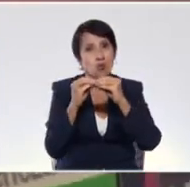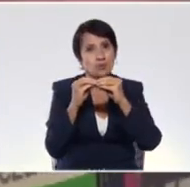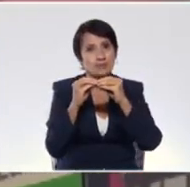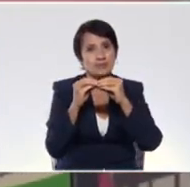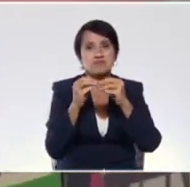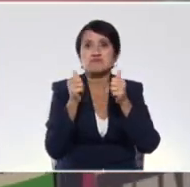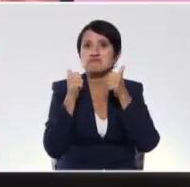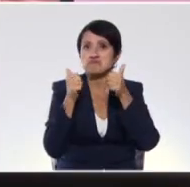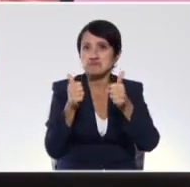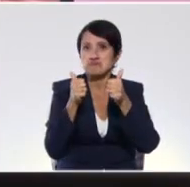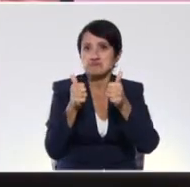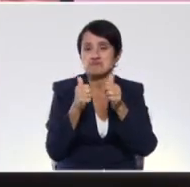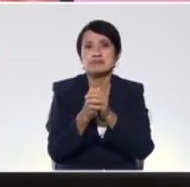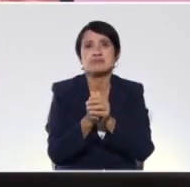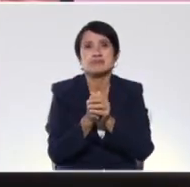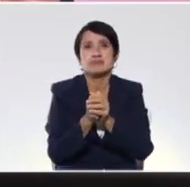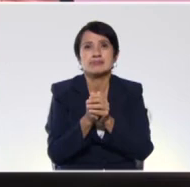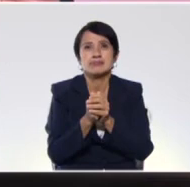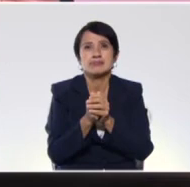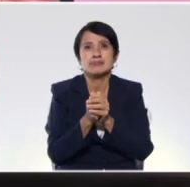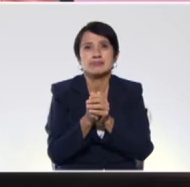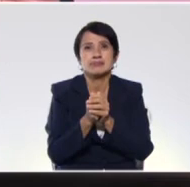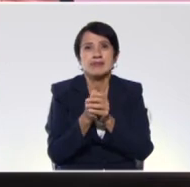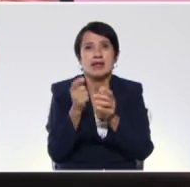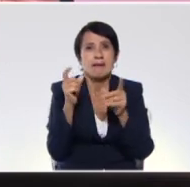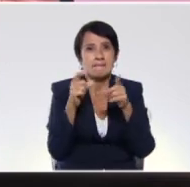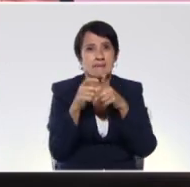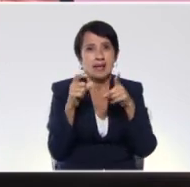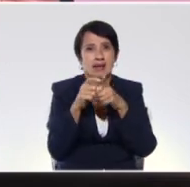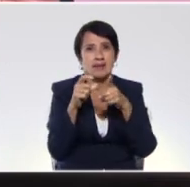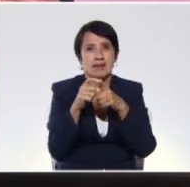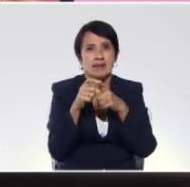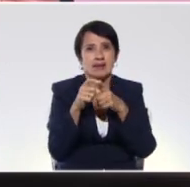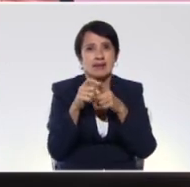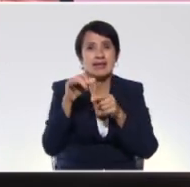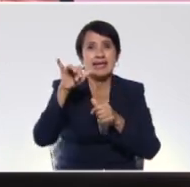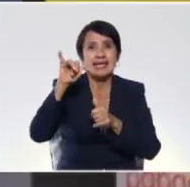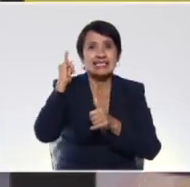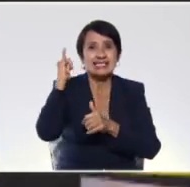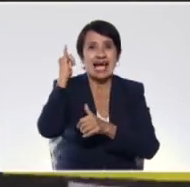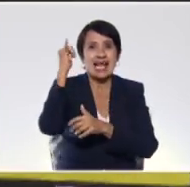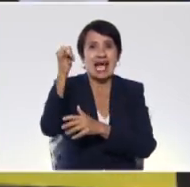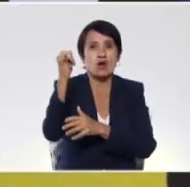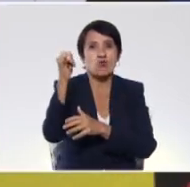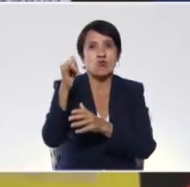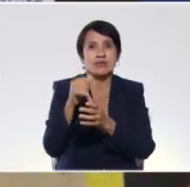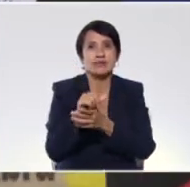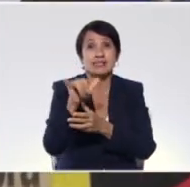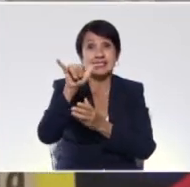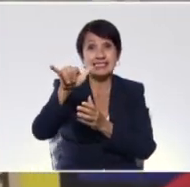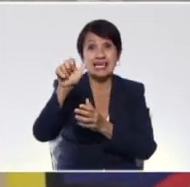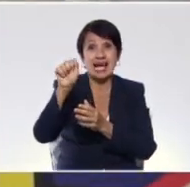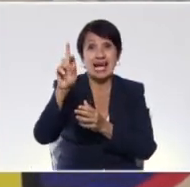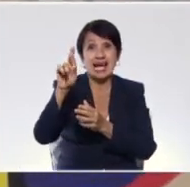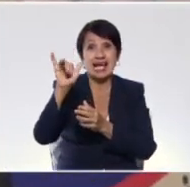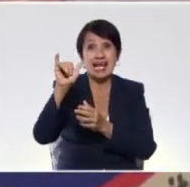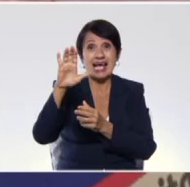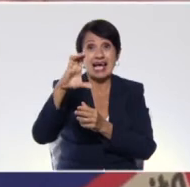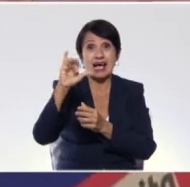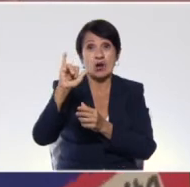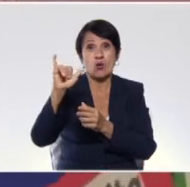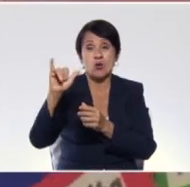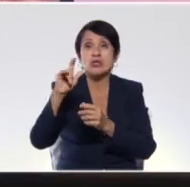Correcto. Aquí tenemos la palabra yaracuy. Yaracuy es un